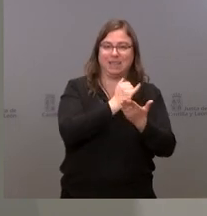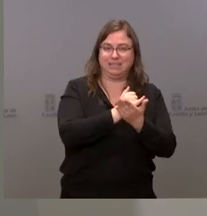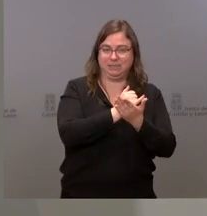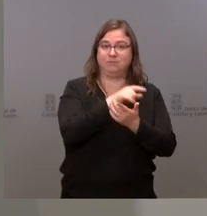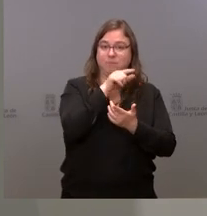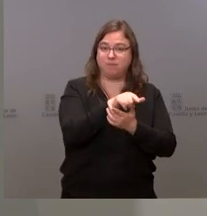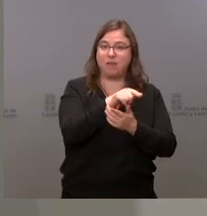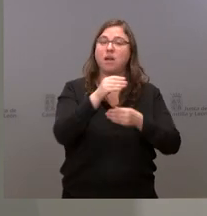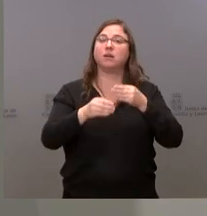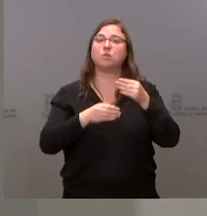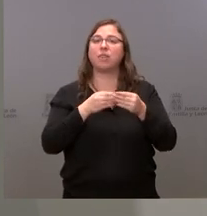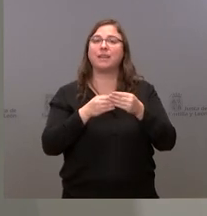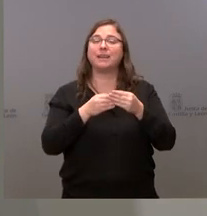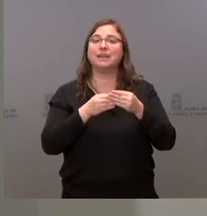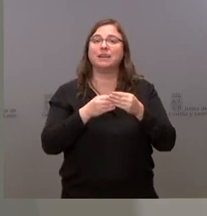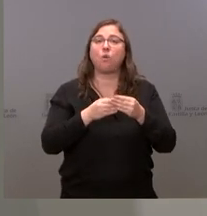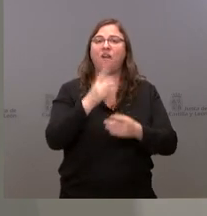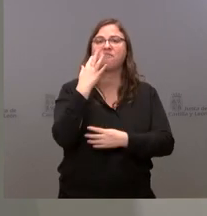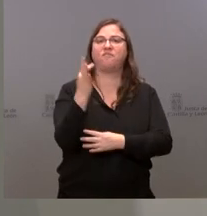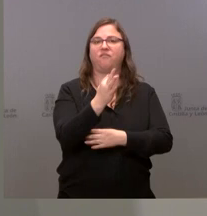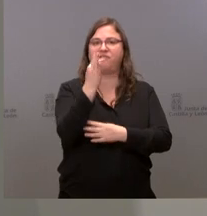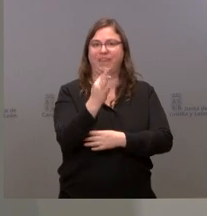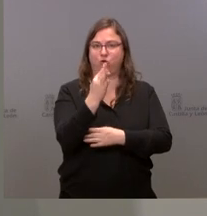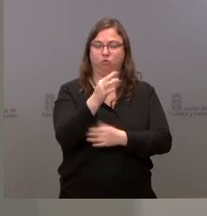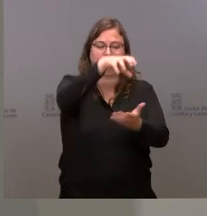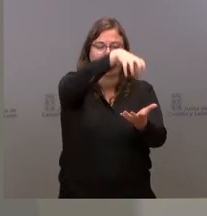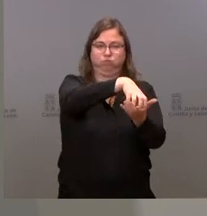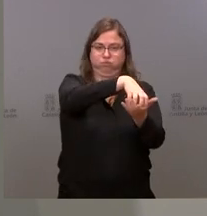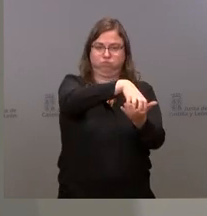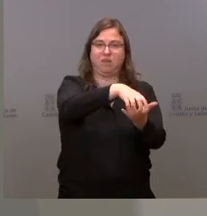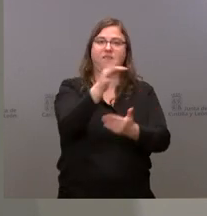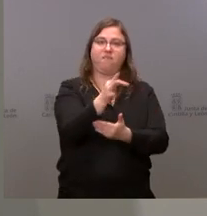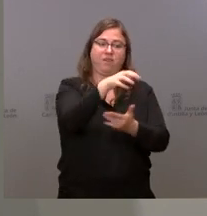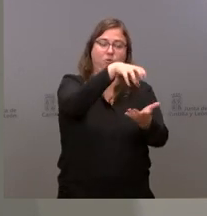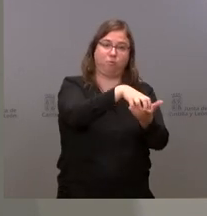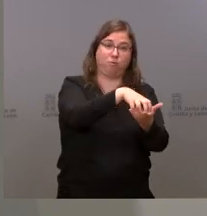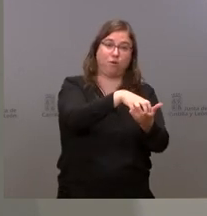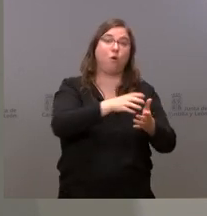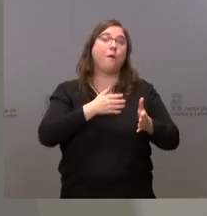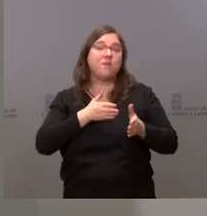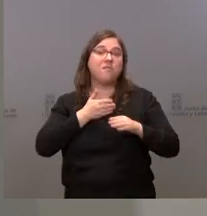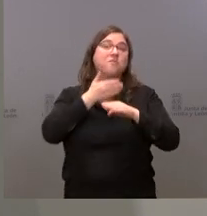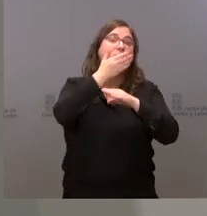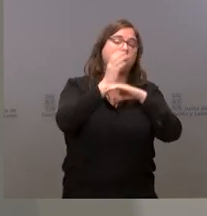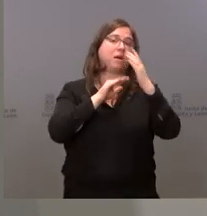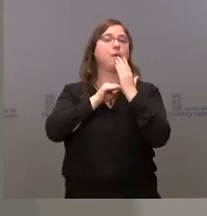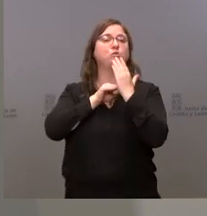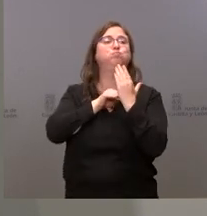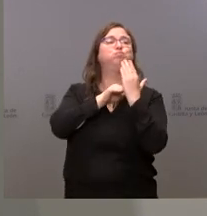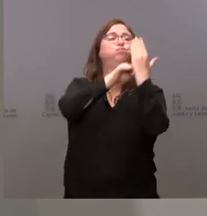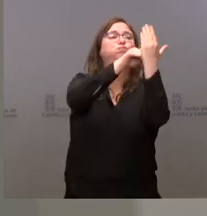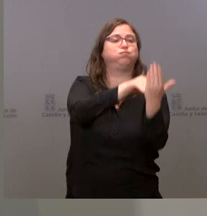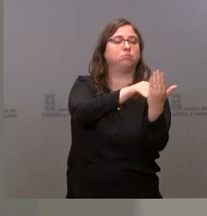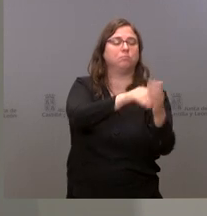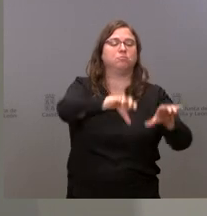de unidades fijas para realizar test con estas unidades móviles que se puedan ubicar allí donde haya